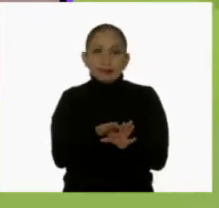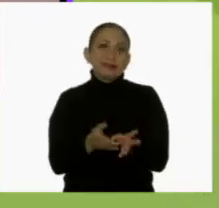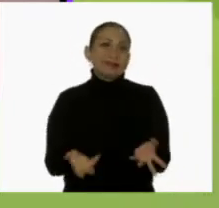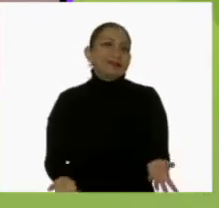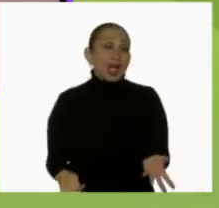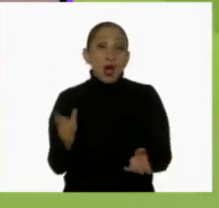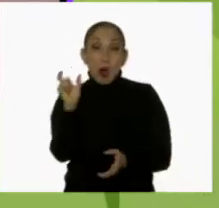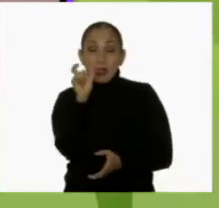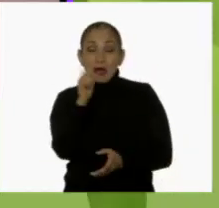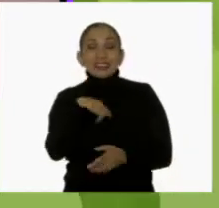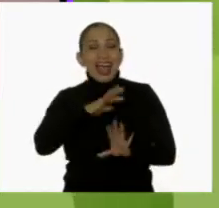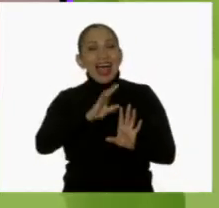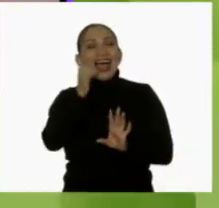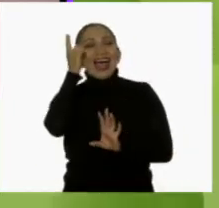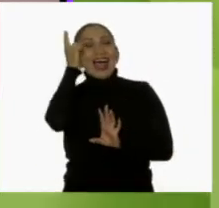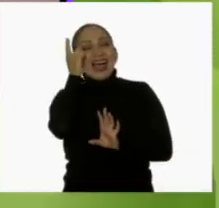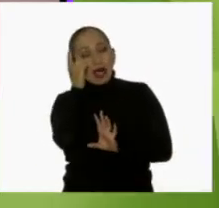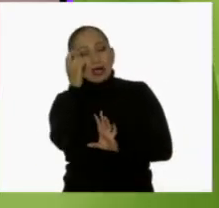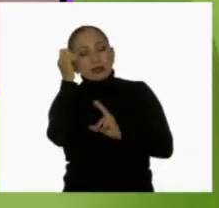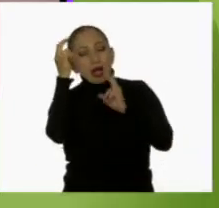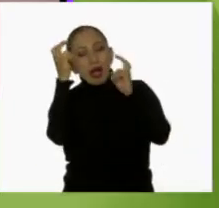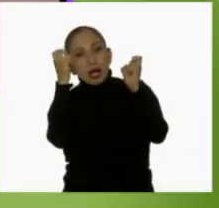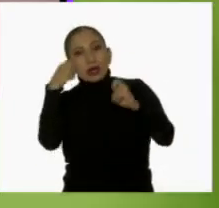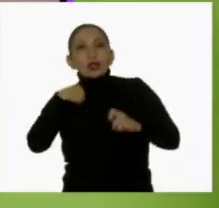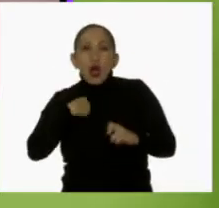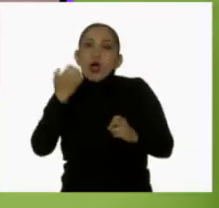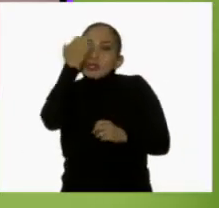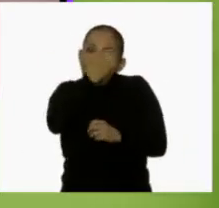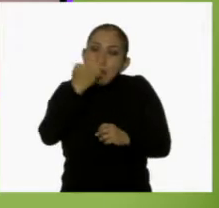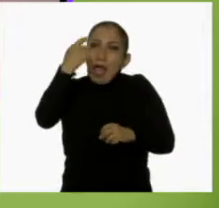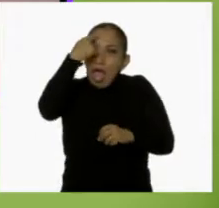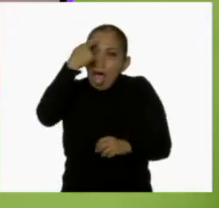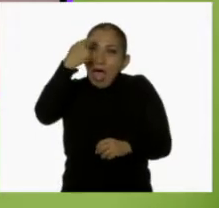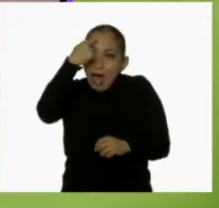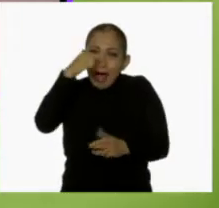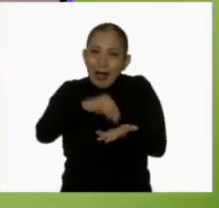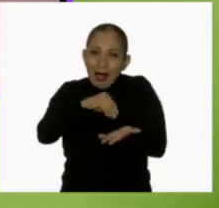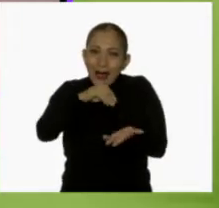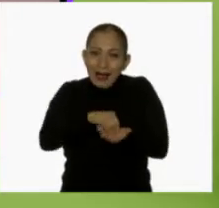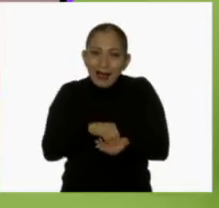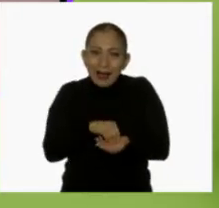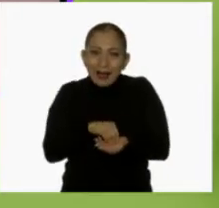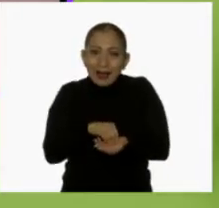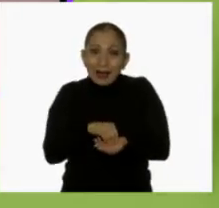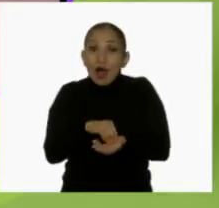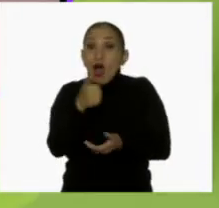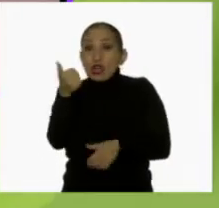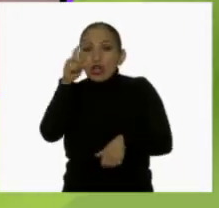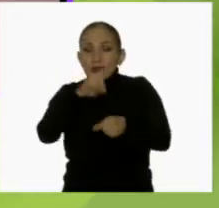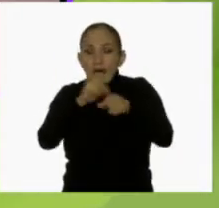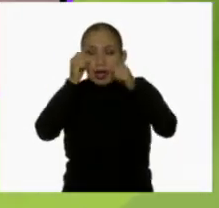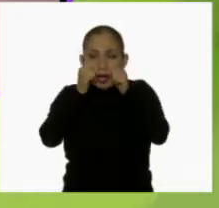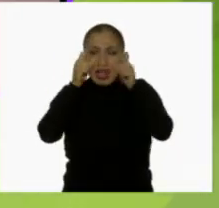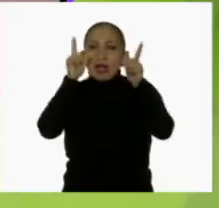Ya cuando logro dormir, sueño que estoy en el examen. Al siguiente día pareciera que no